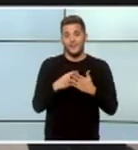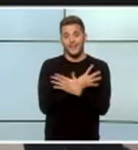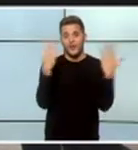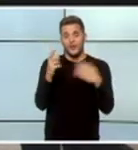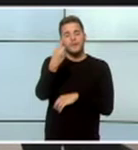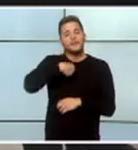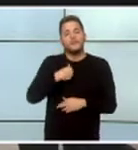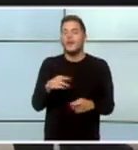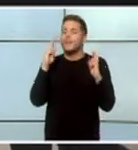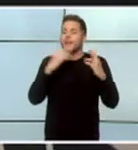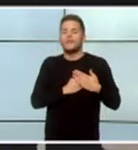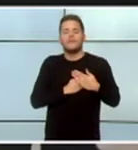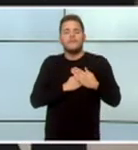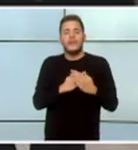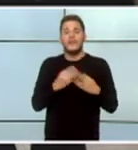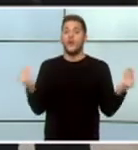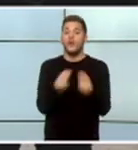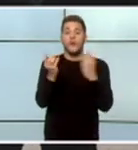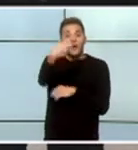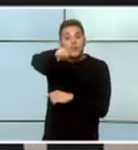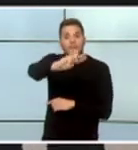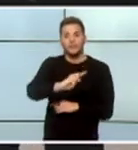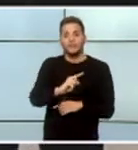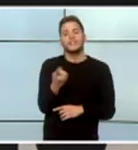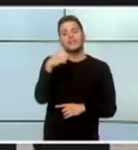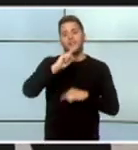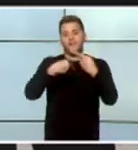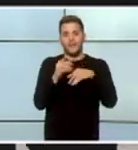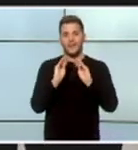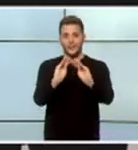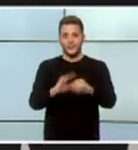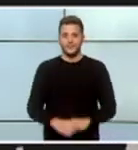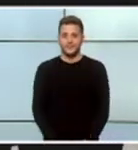...os deseo de corazón lo mejor para vosotros... ...y para vuestras familias.